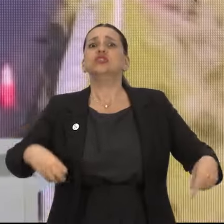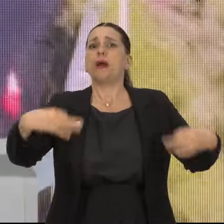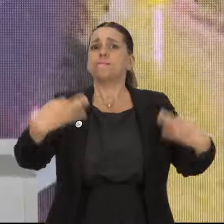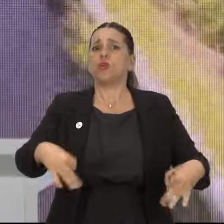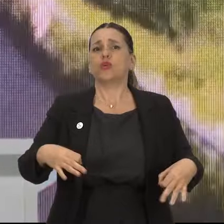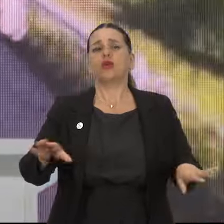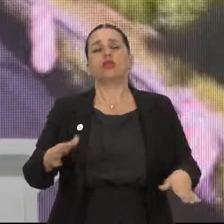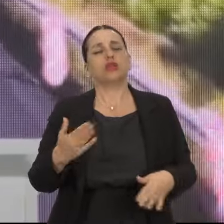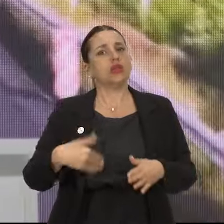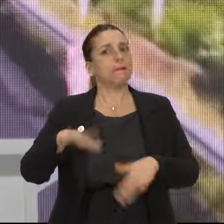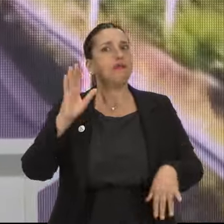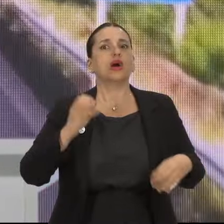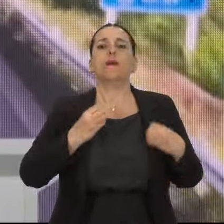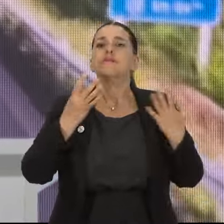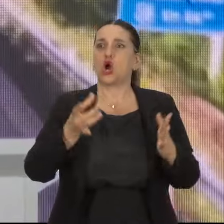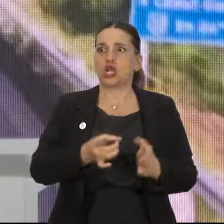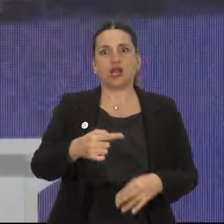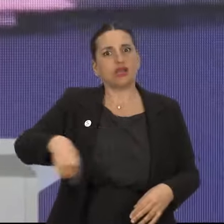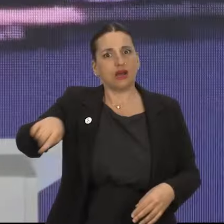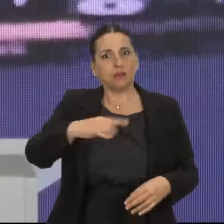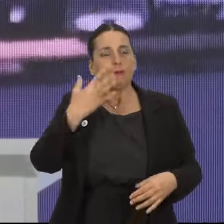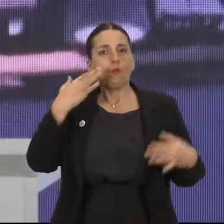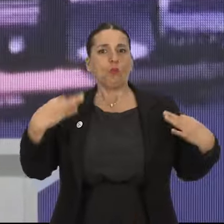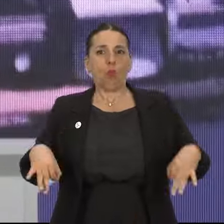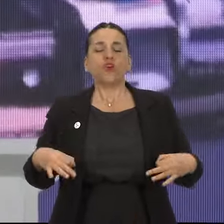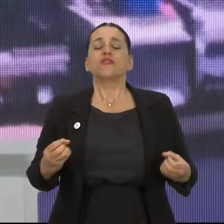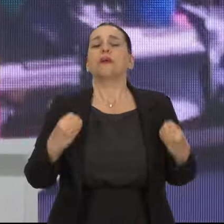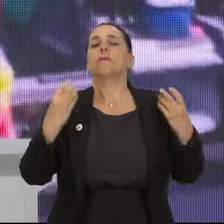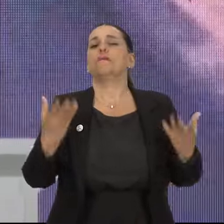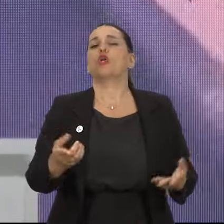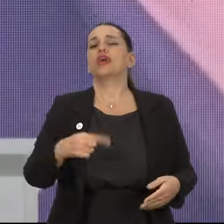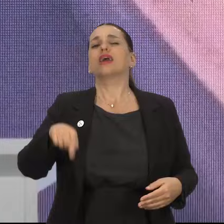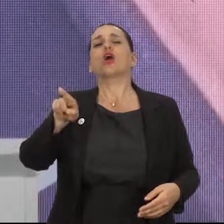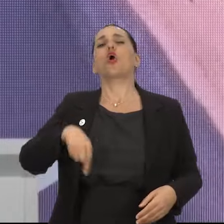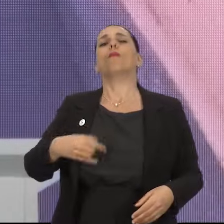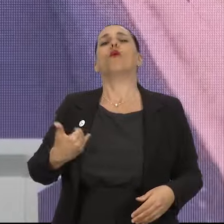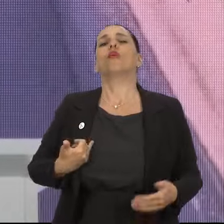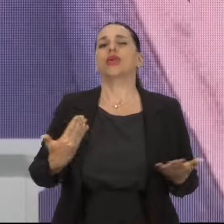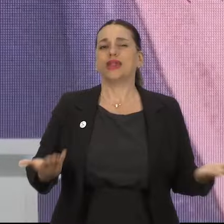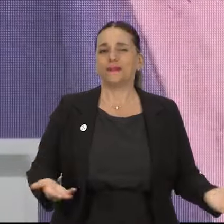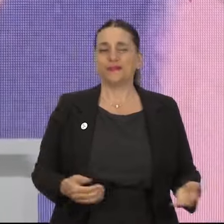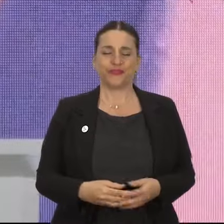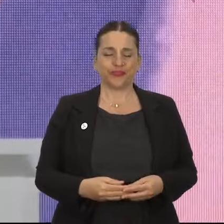cosas bien, hiciste mucho más. ¿Y eso por qué es? ¿Por qué es?